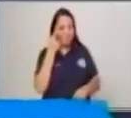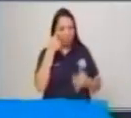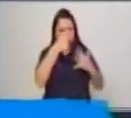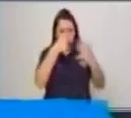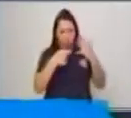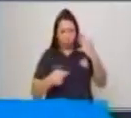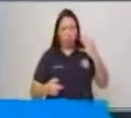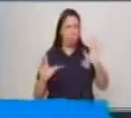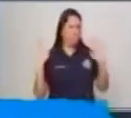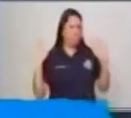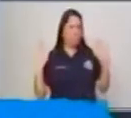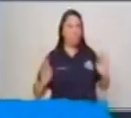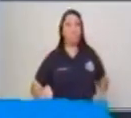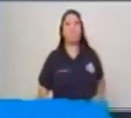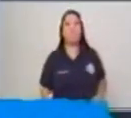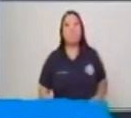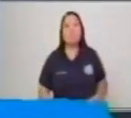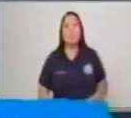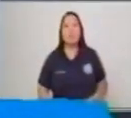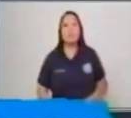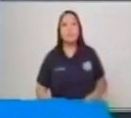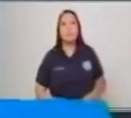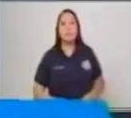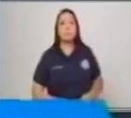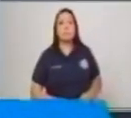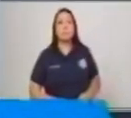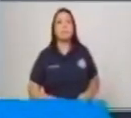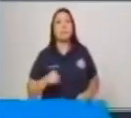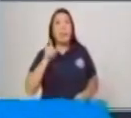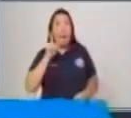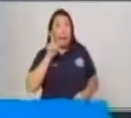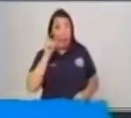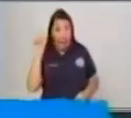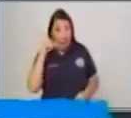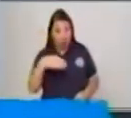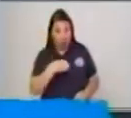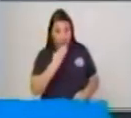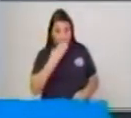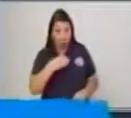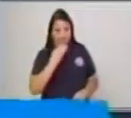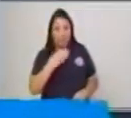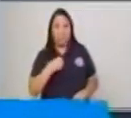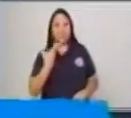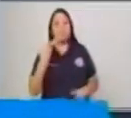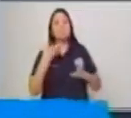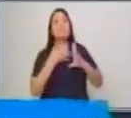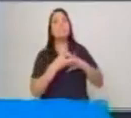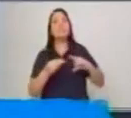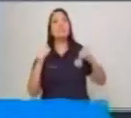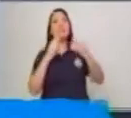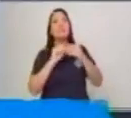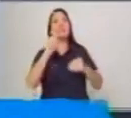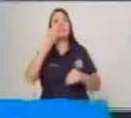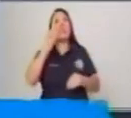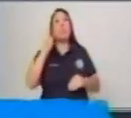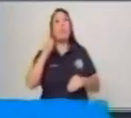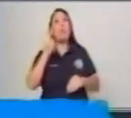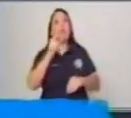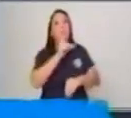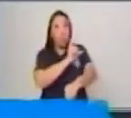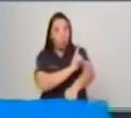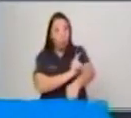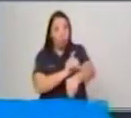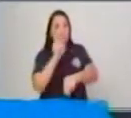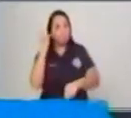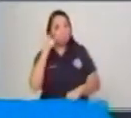Muy bien, gracias. Yo les voy a contar la experiencia de un cuento. Para mí, a mí me